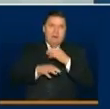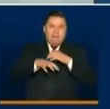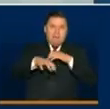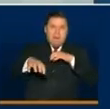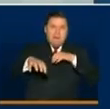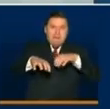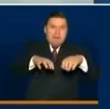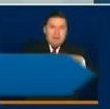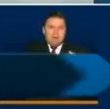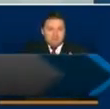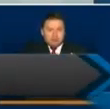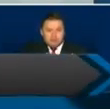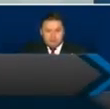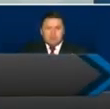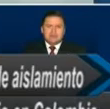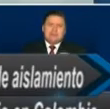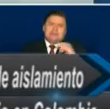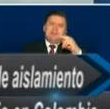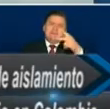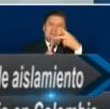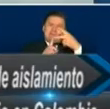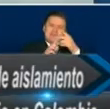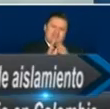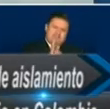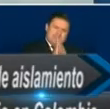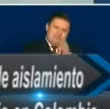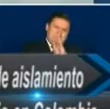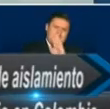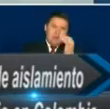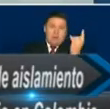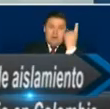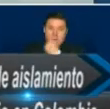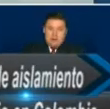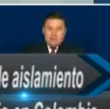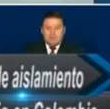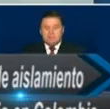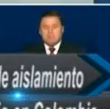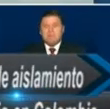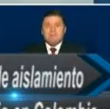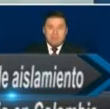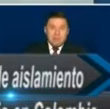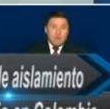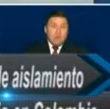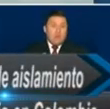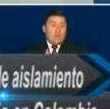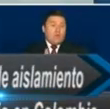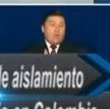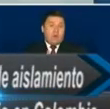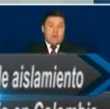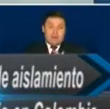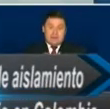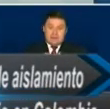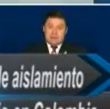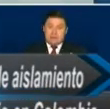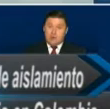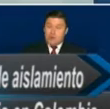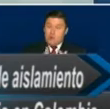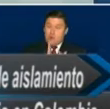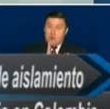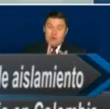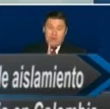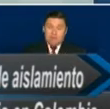Segundo mensaje que quiero transmitirles a ustedes el día de hoy, la emergencia sanitaria,